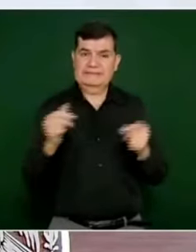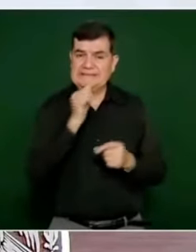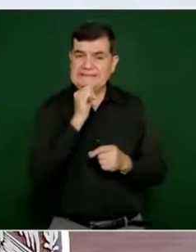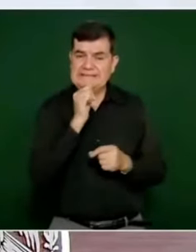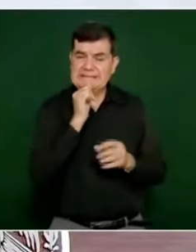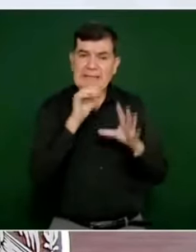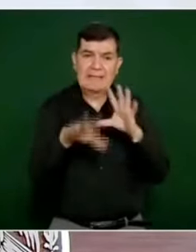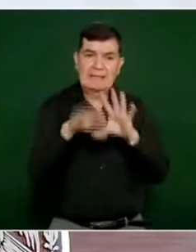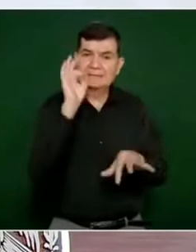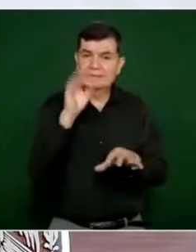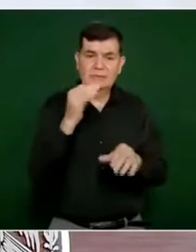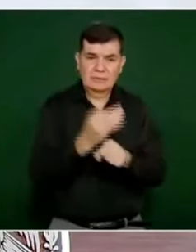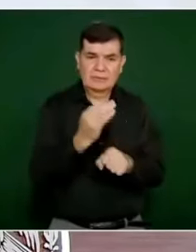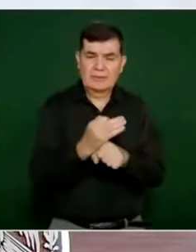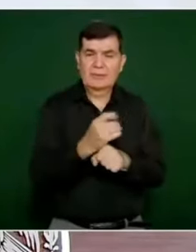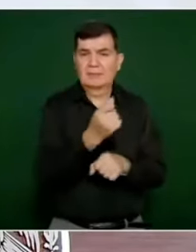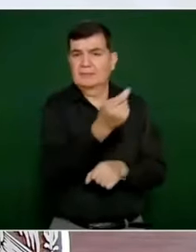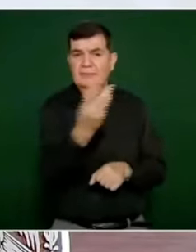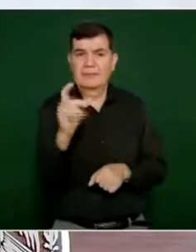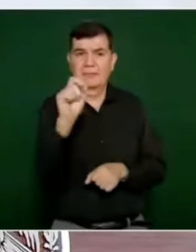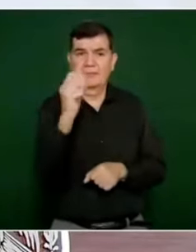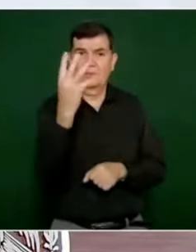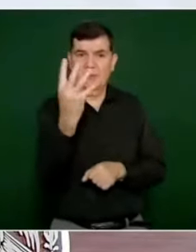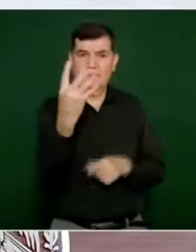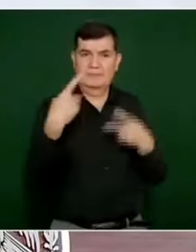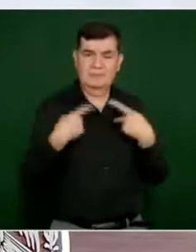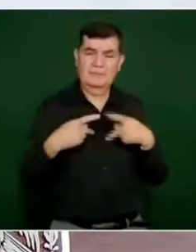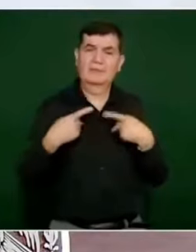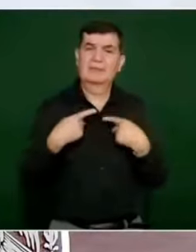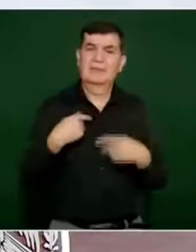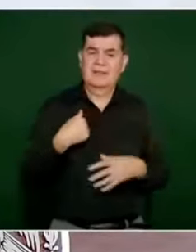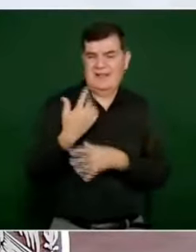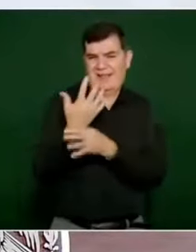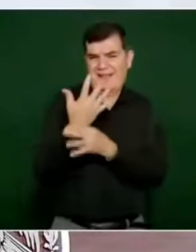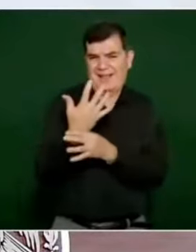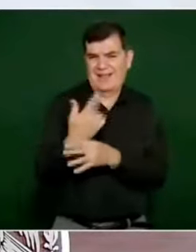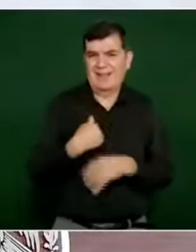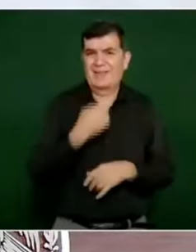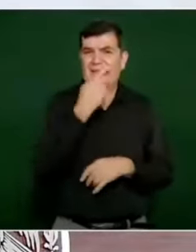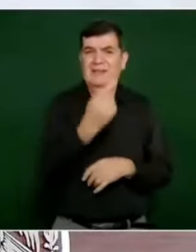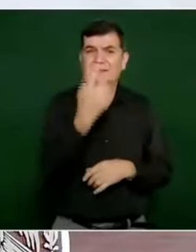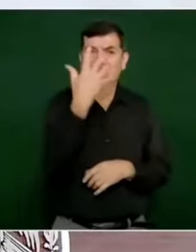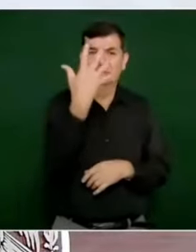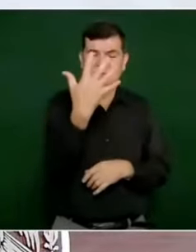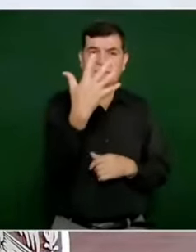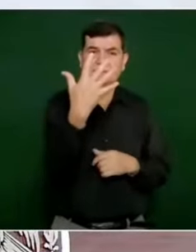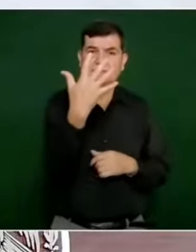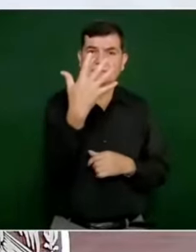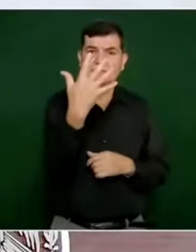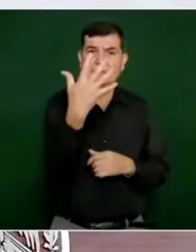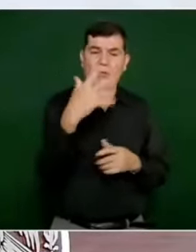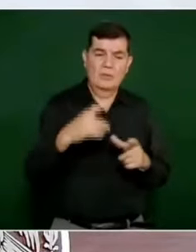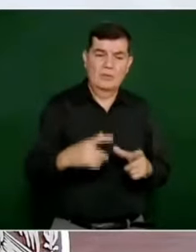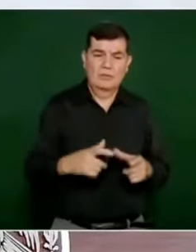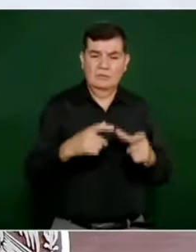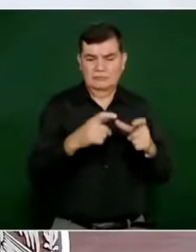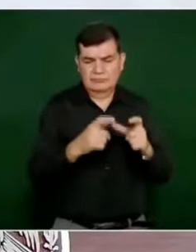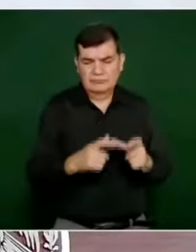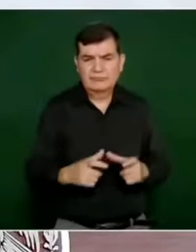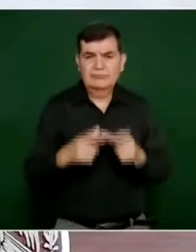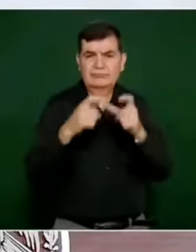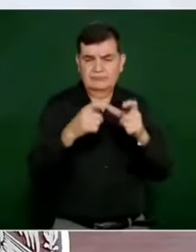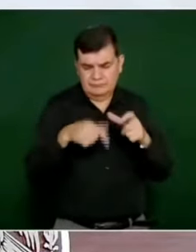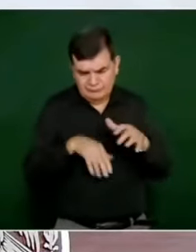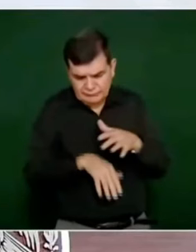hemos podido localizar a la fecha, 24. Como les dije anteriormente, cinco drones submarinos estamos